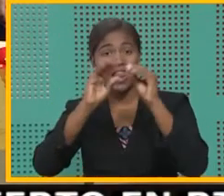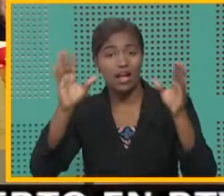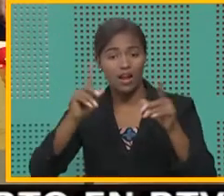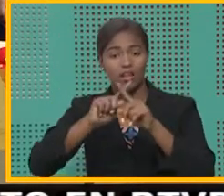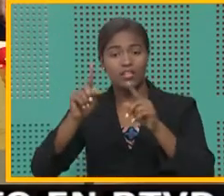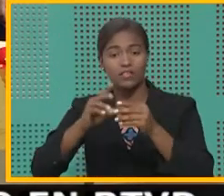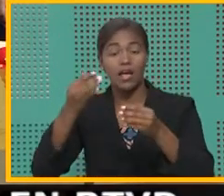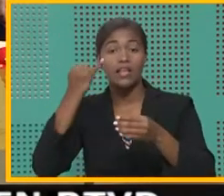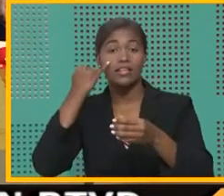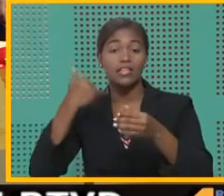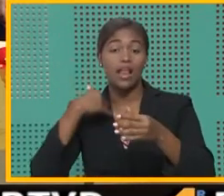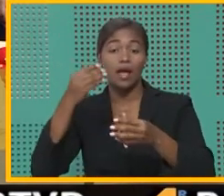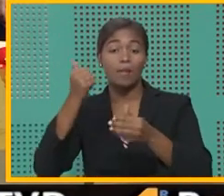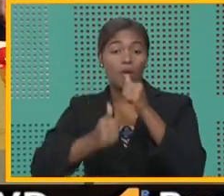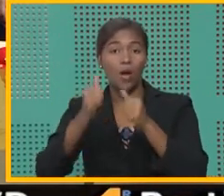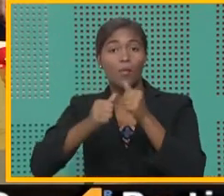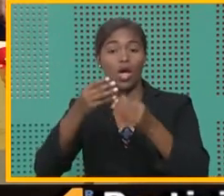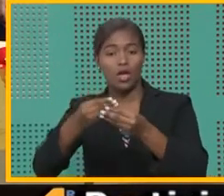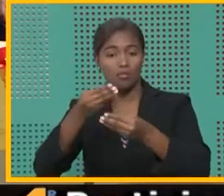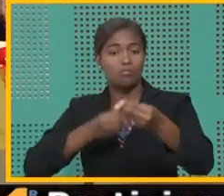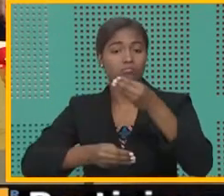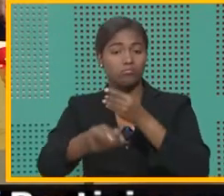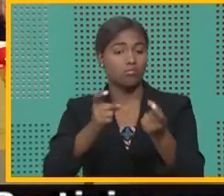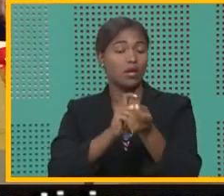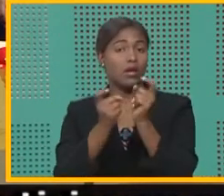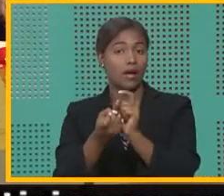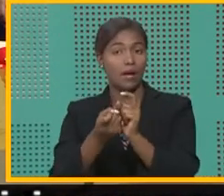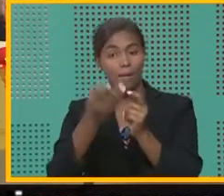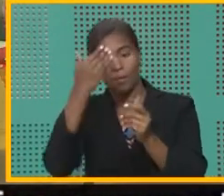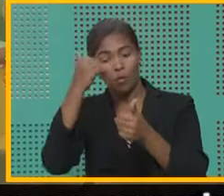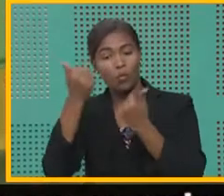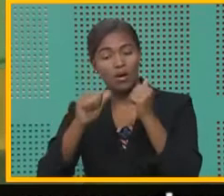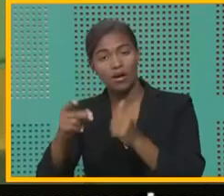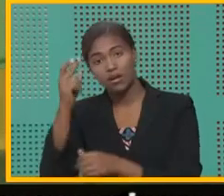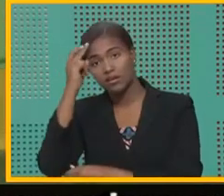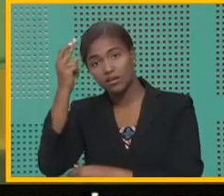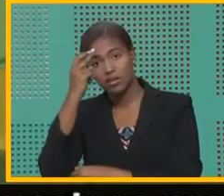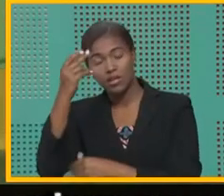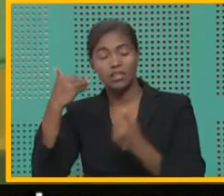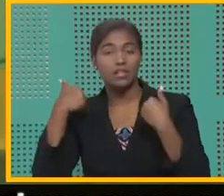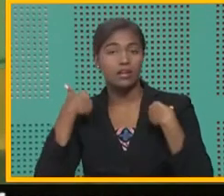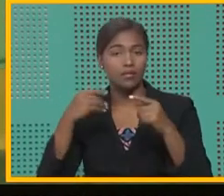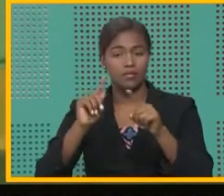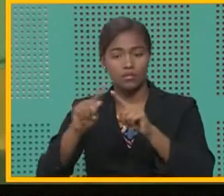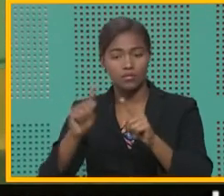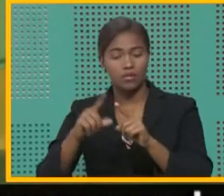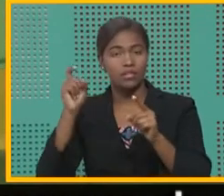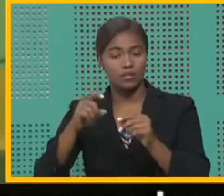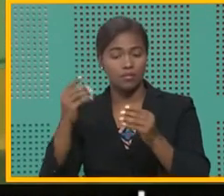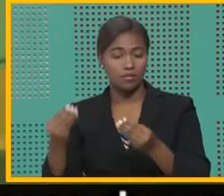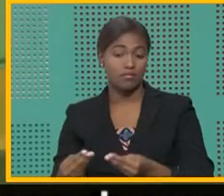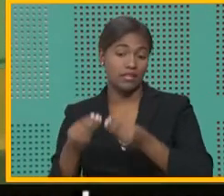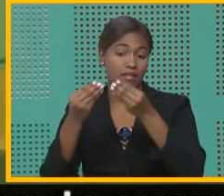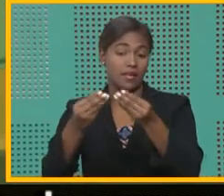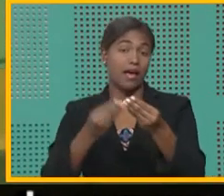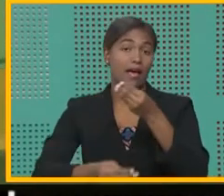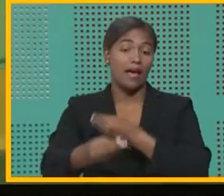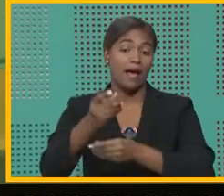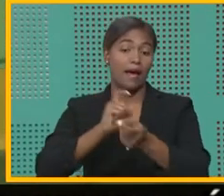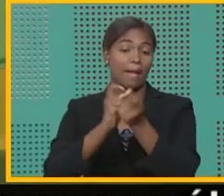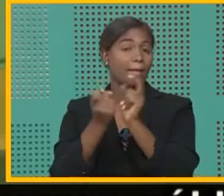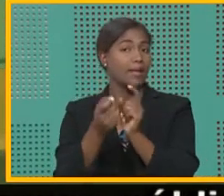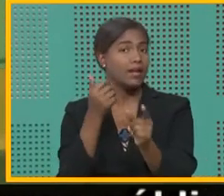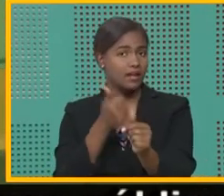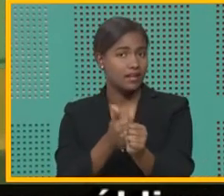devolución, porque por alguna razón tenemos en ocasiones que devolver el producto. Entonces, esas